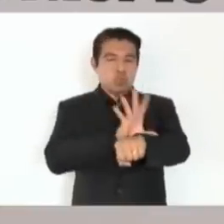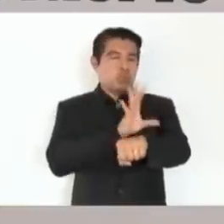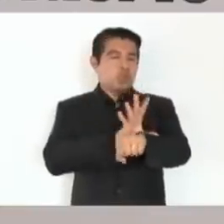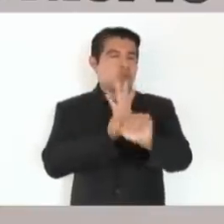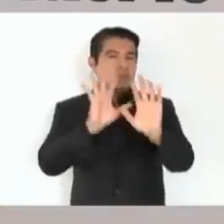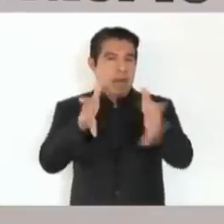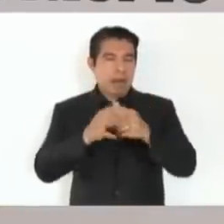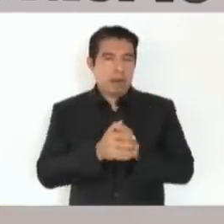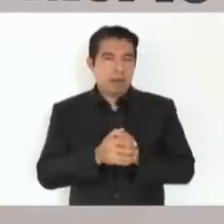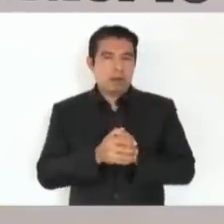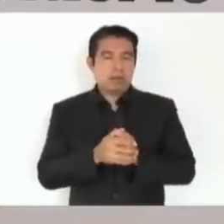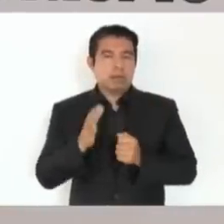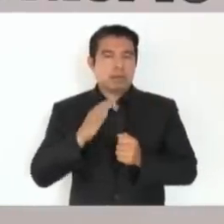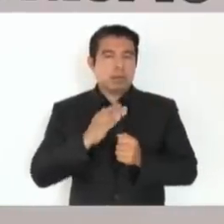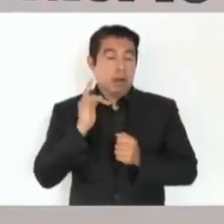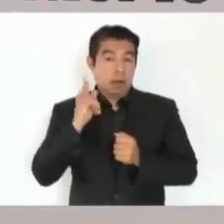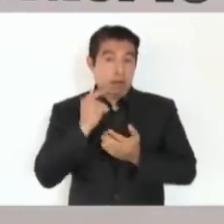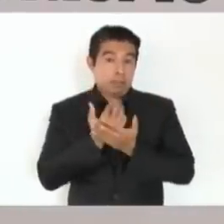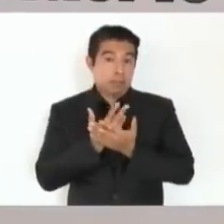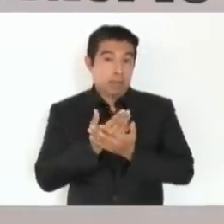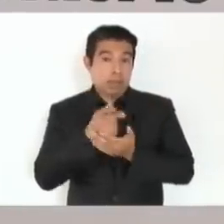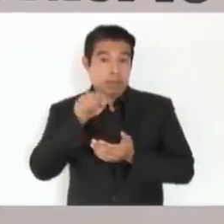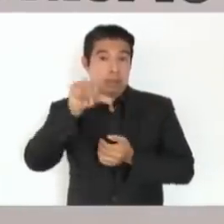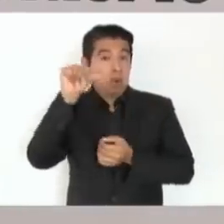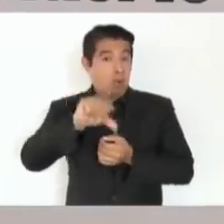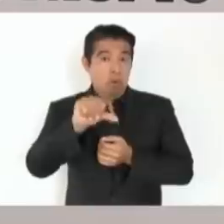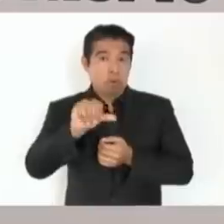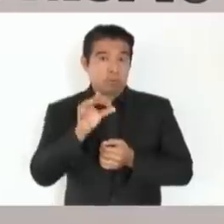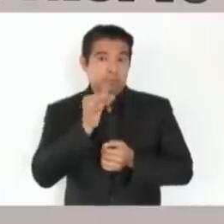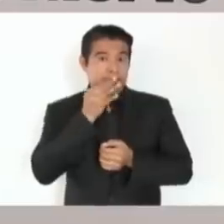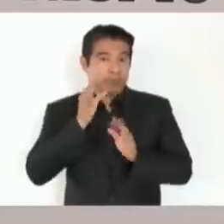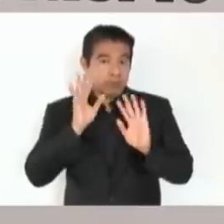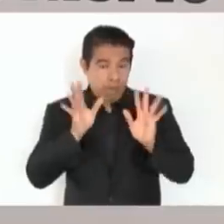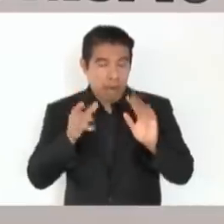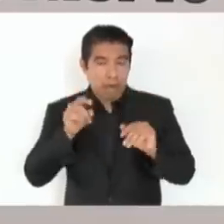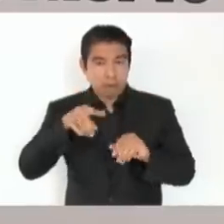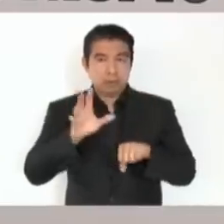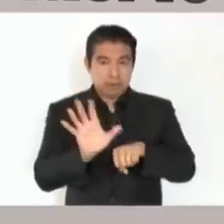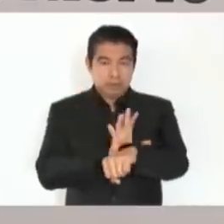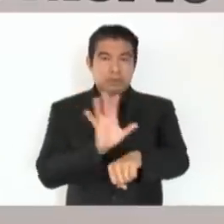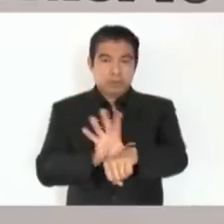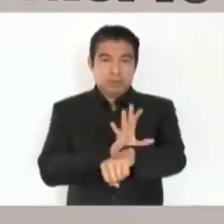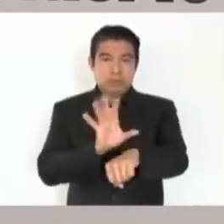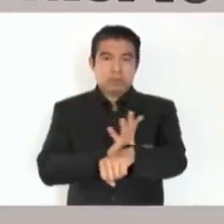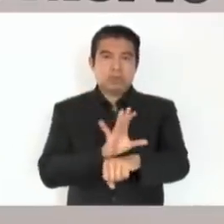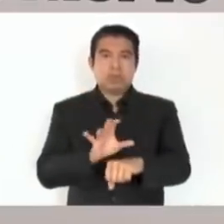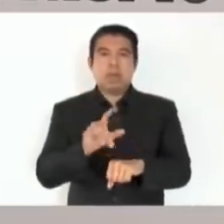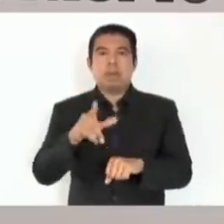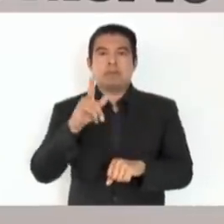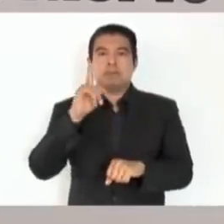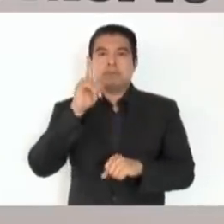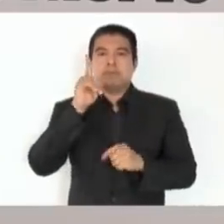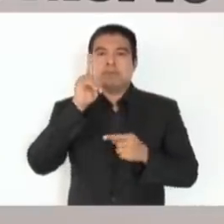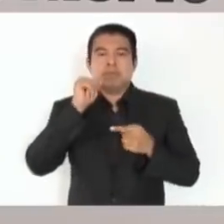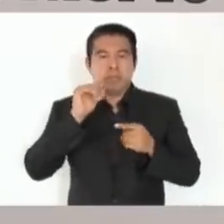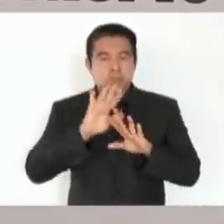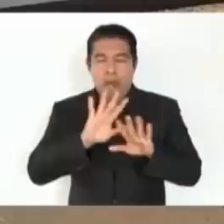espero que hoy quede ya completamente reestablecido el servicio eléctrico. A más tardar mañana,